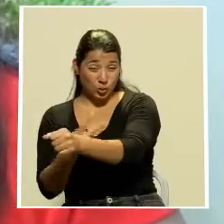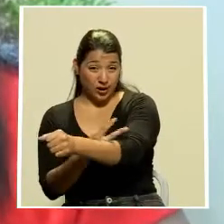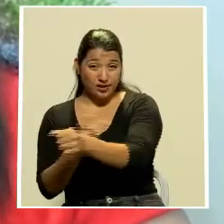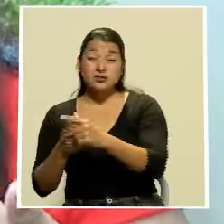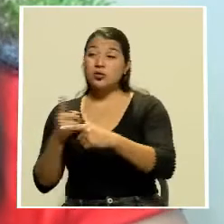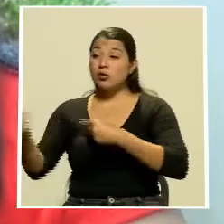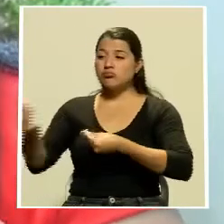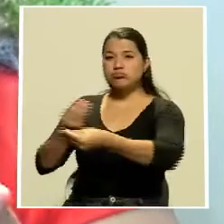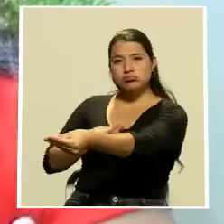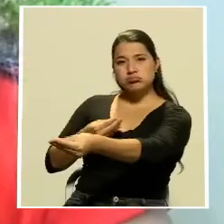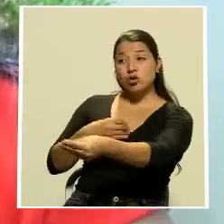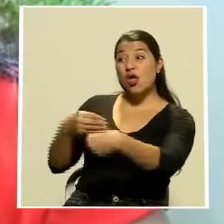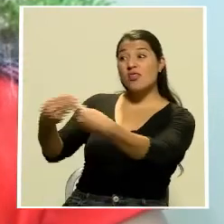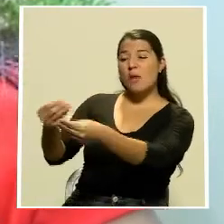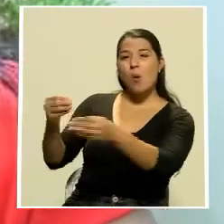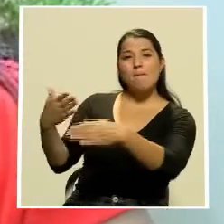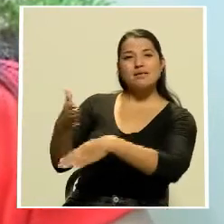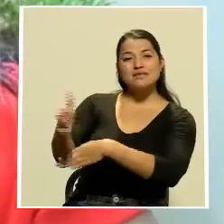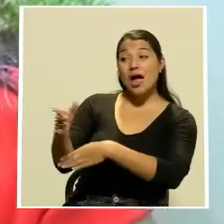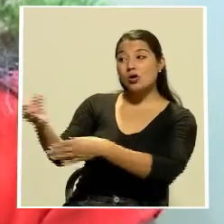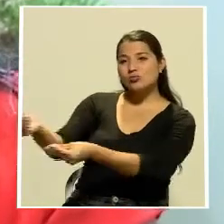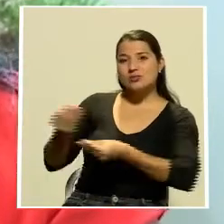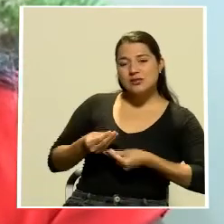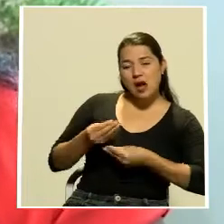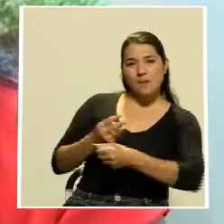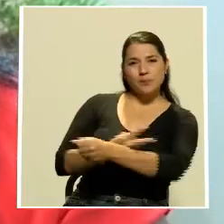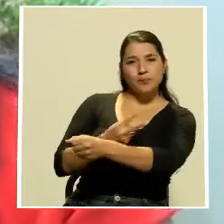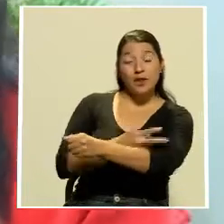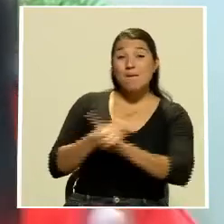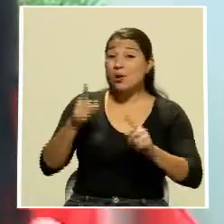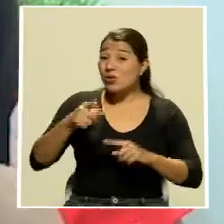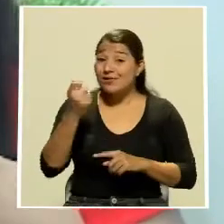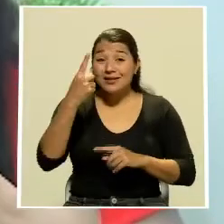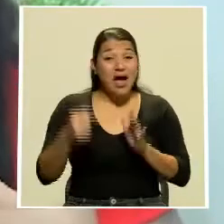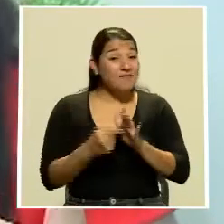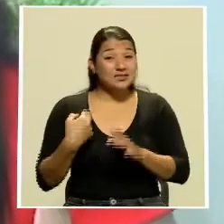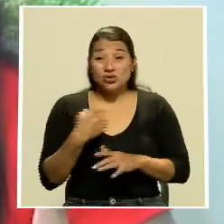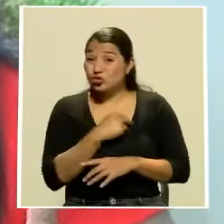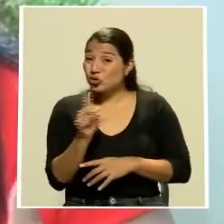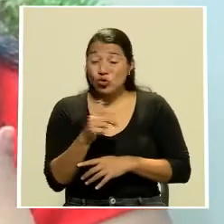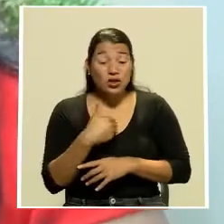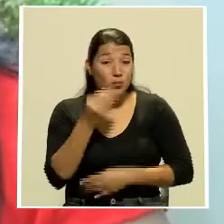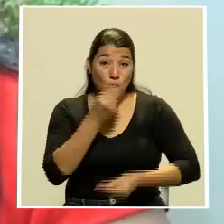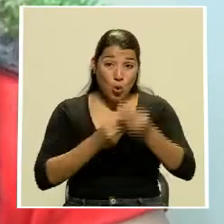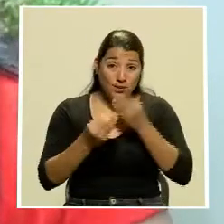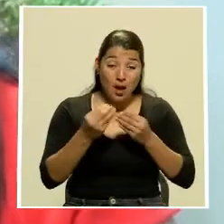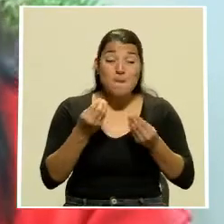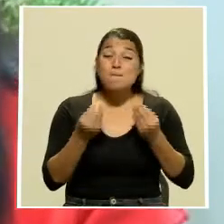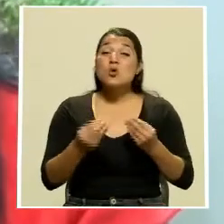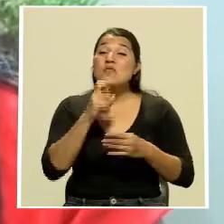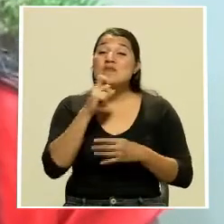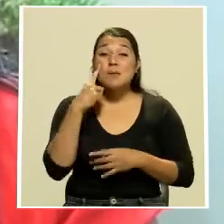entender que hay veces en que no tenemos ni los tres tipos de comida, verdad, y que es muy difícil para uno como mamá,